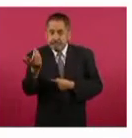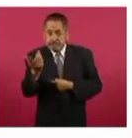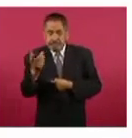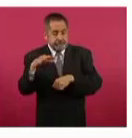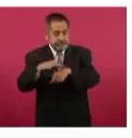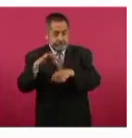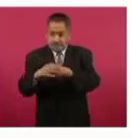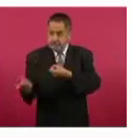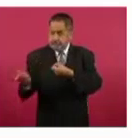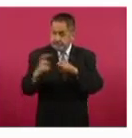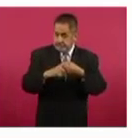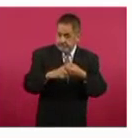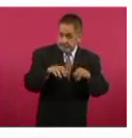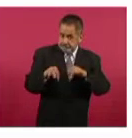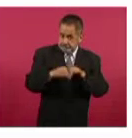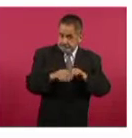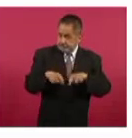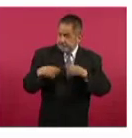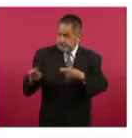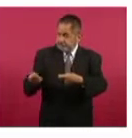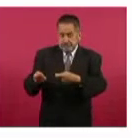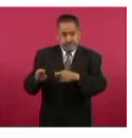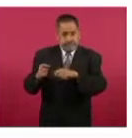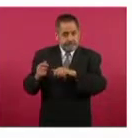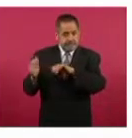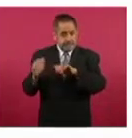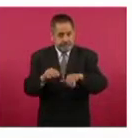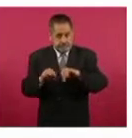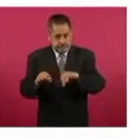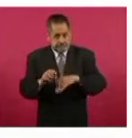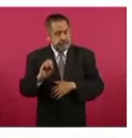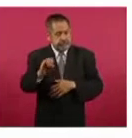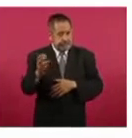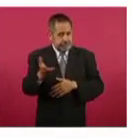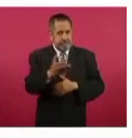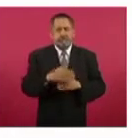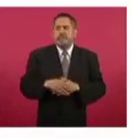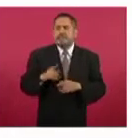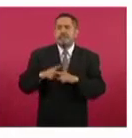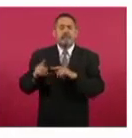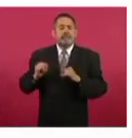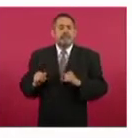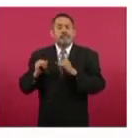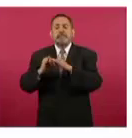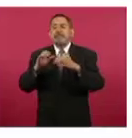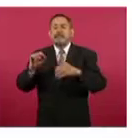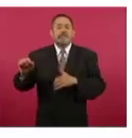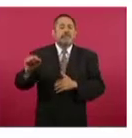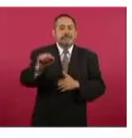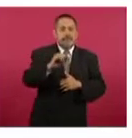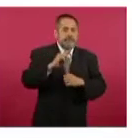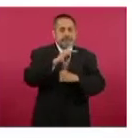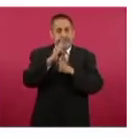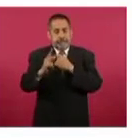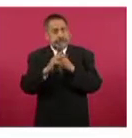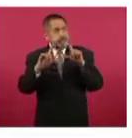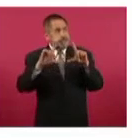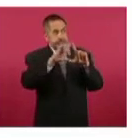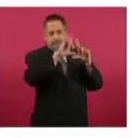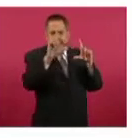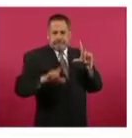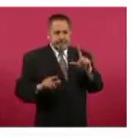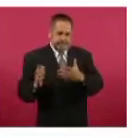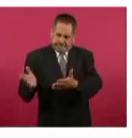Médicos Especialistas. Esto es un esfuerzo de todas las instituciones del país para